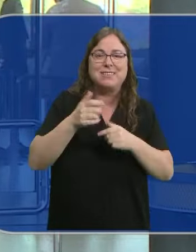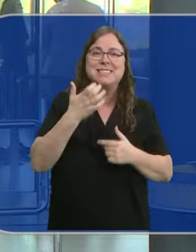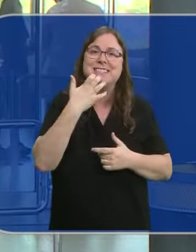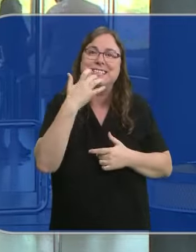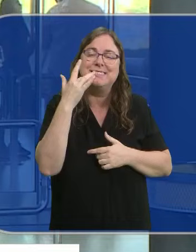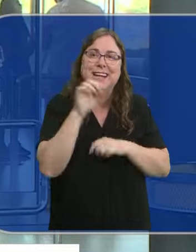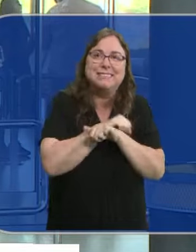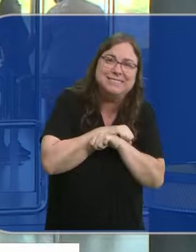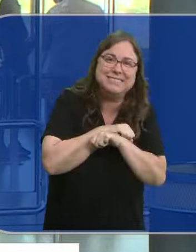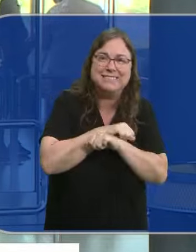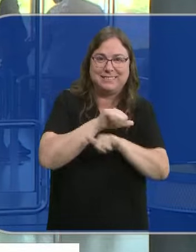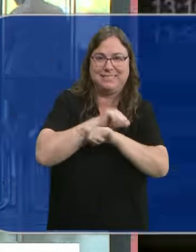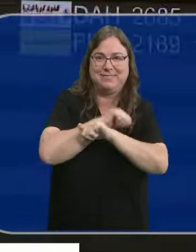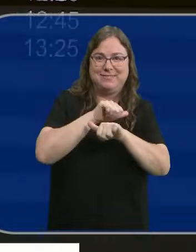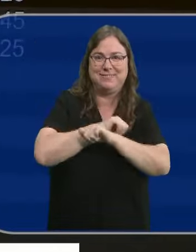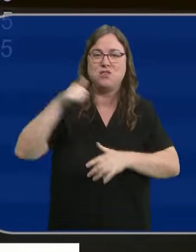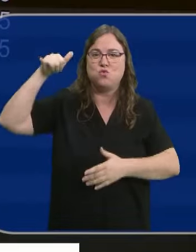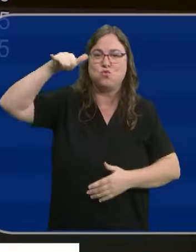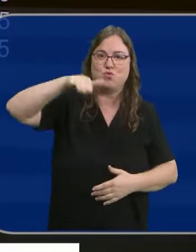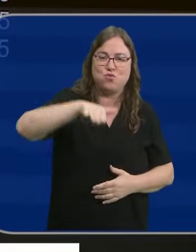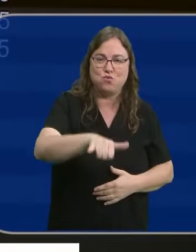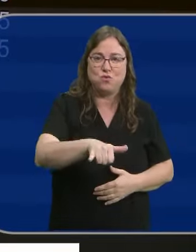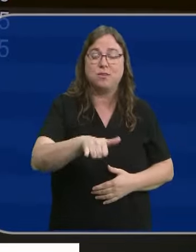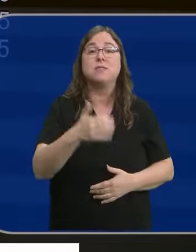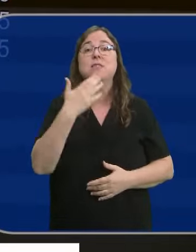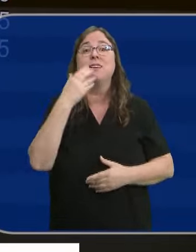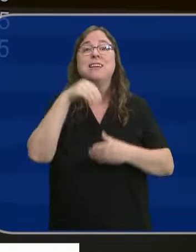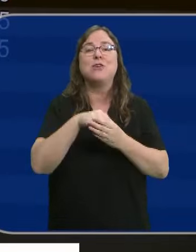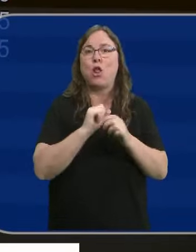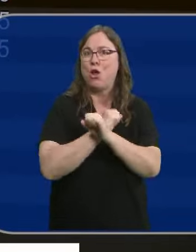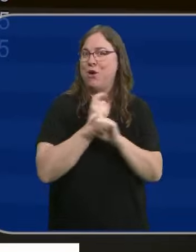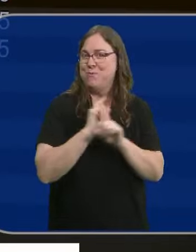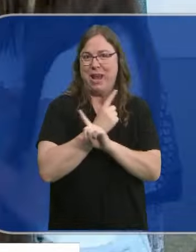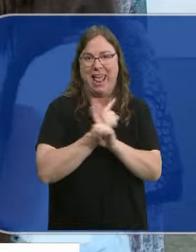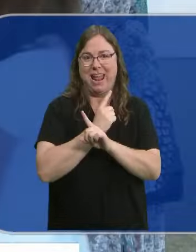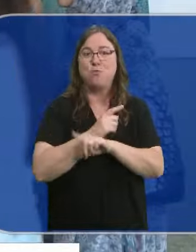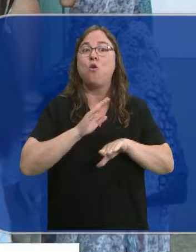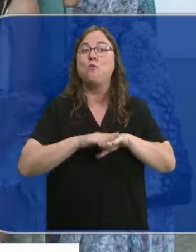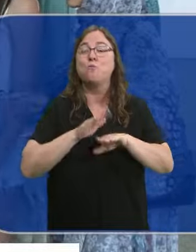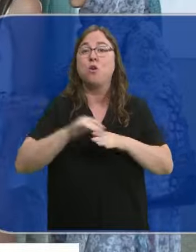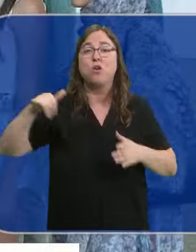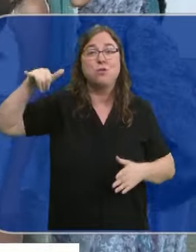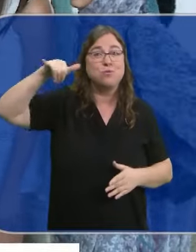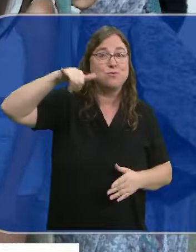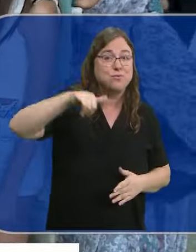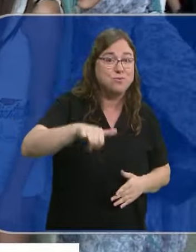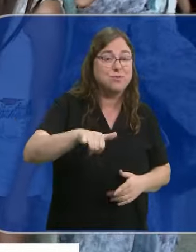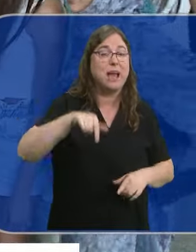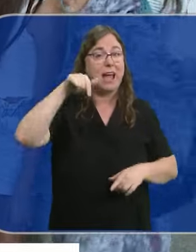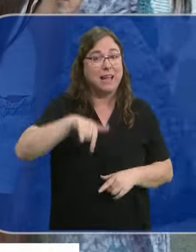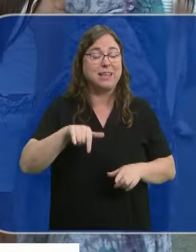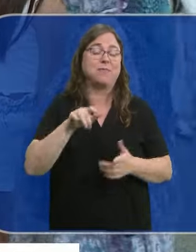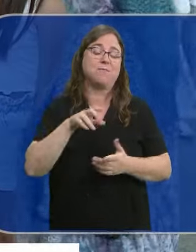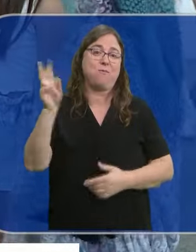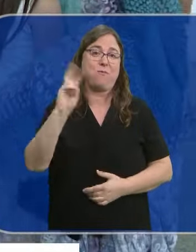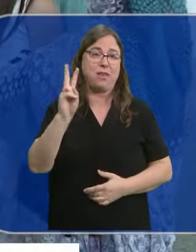en los cristales de la cafetería esperando a que aterrice este avión. Entre ellos muchos nervios y no es para menos porque el vuelo estaba previsto que aterrizara aquí en